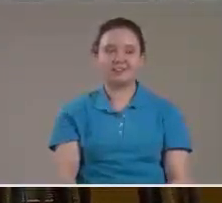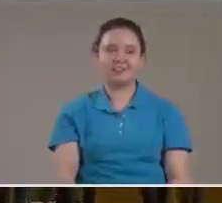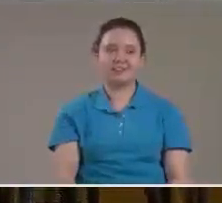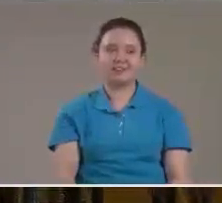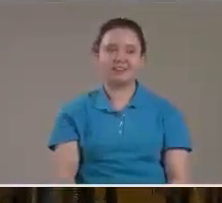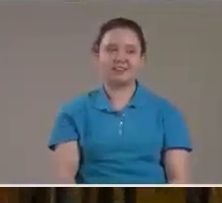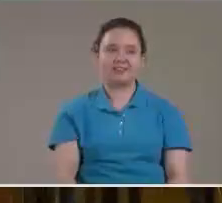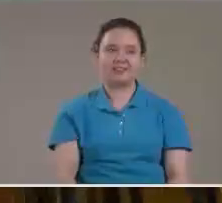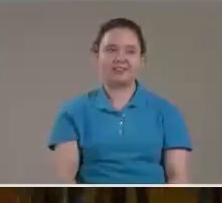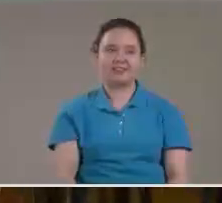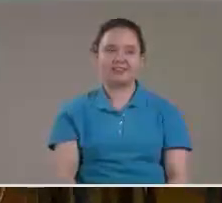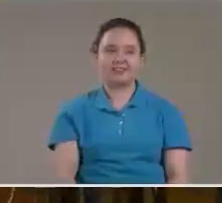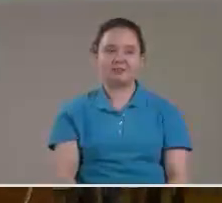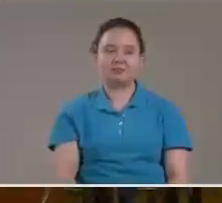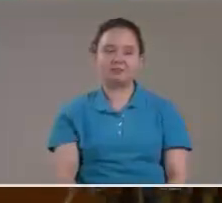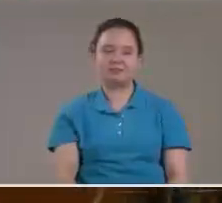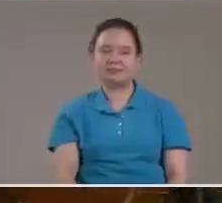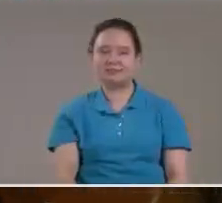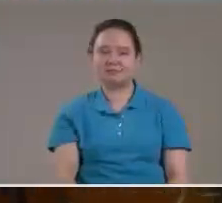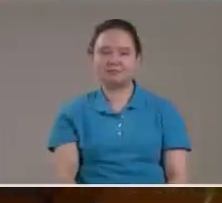Depende señorita Dijo Pepito